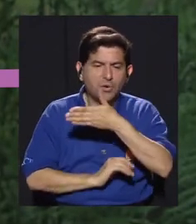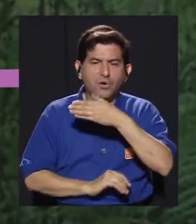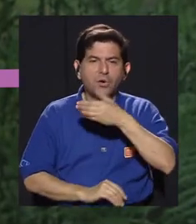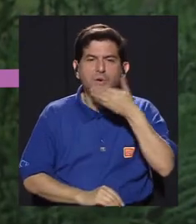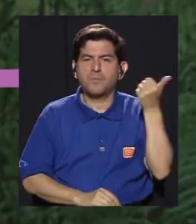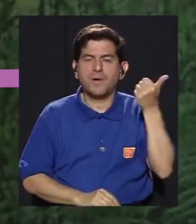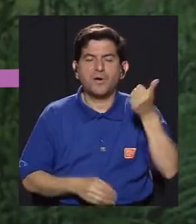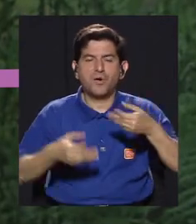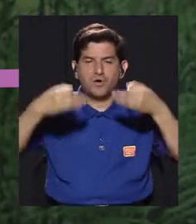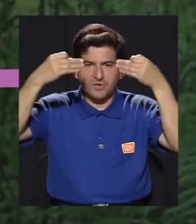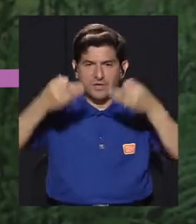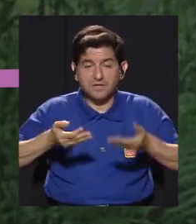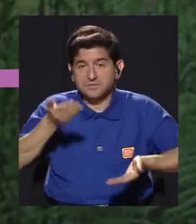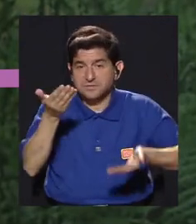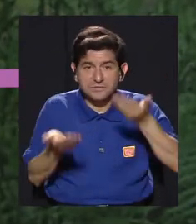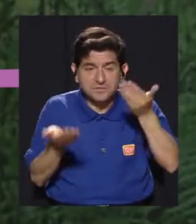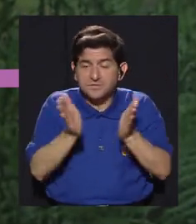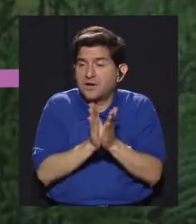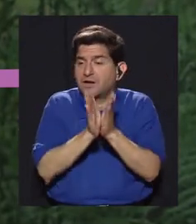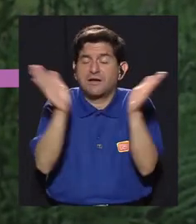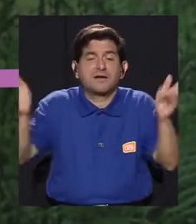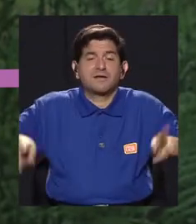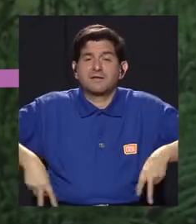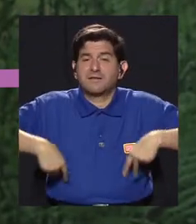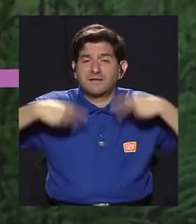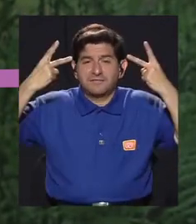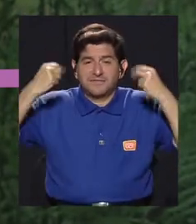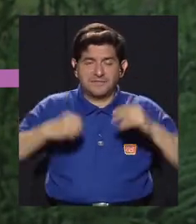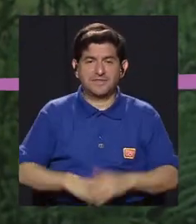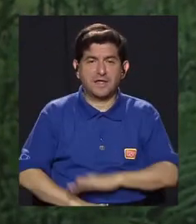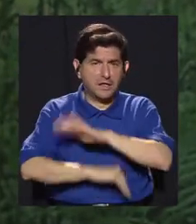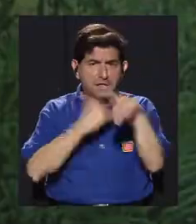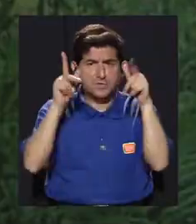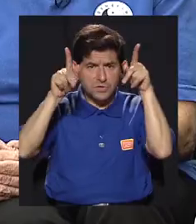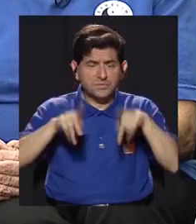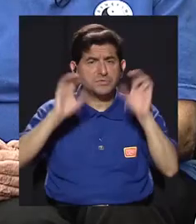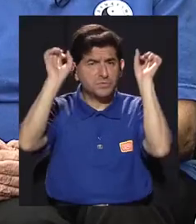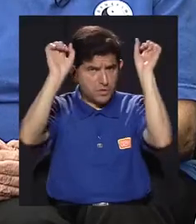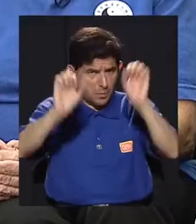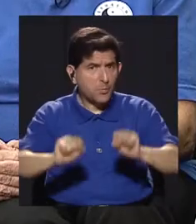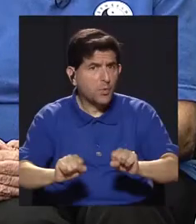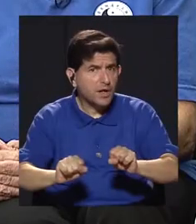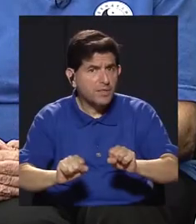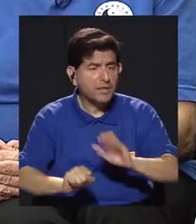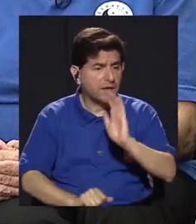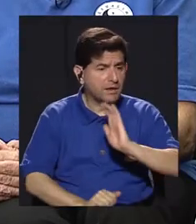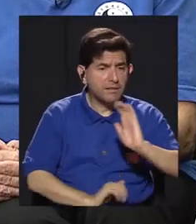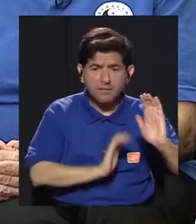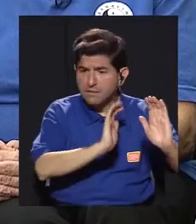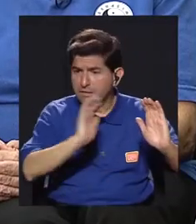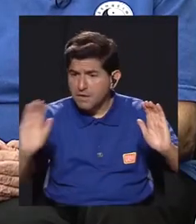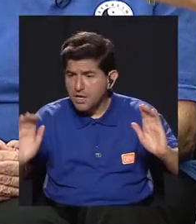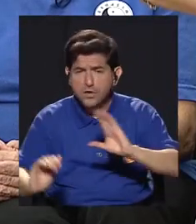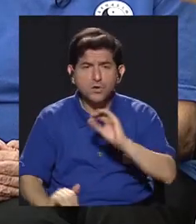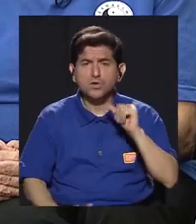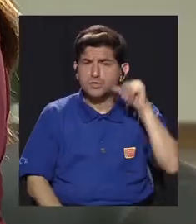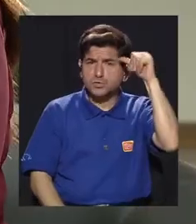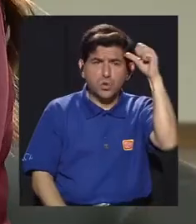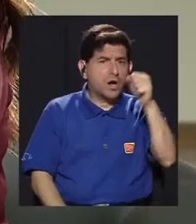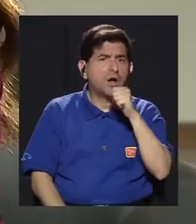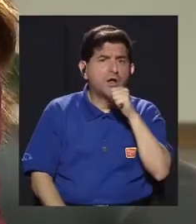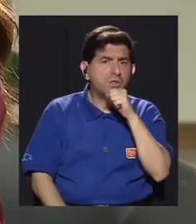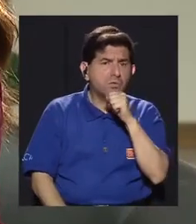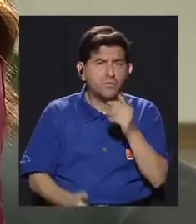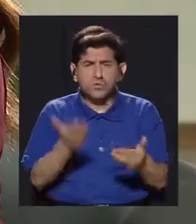acercarse a tomar mejores decisiones en lo general, en la vida cotidiana. Cualquier persona lo puede hacer desde niños